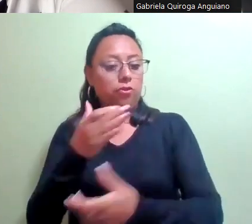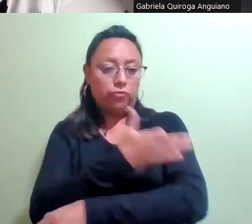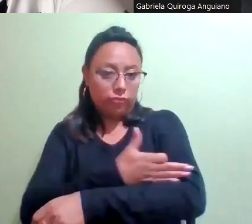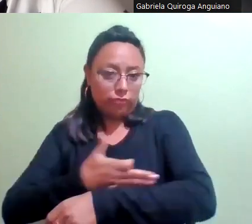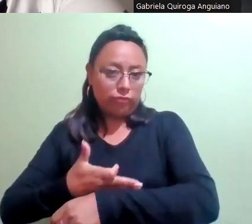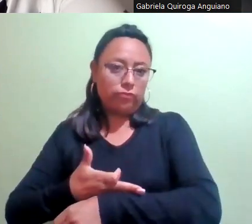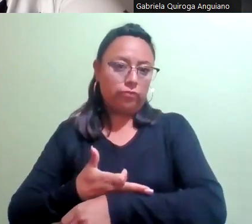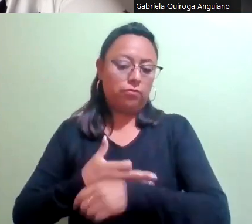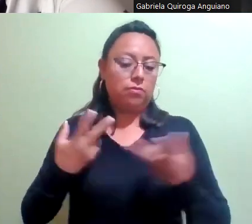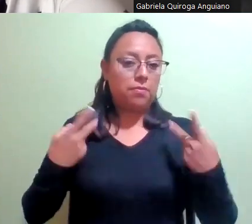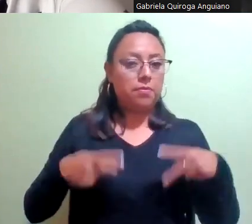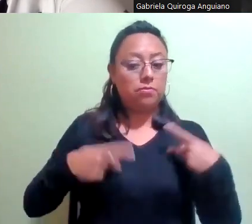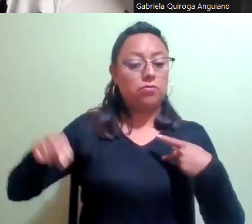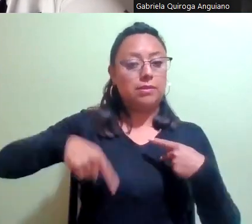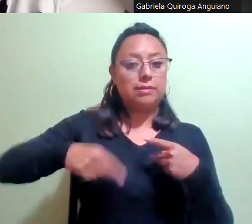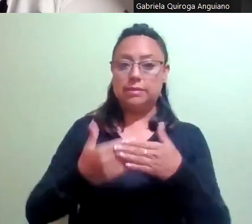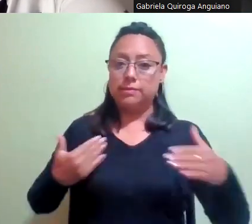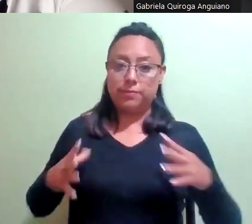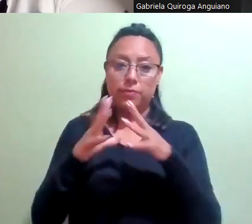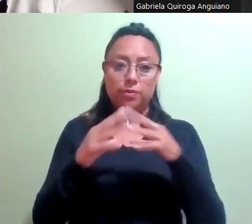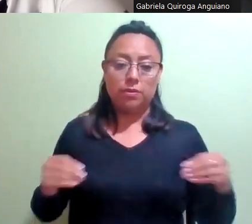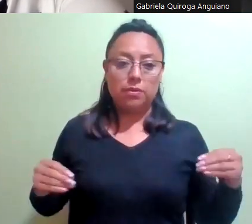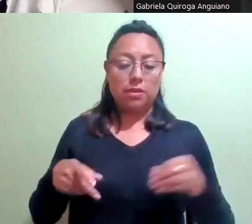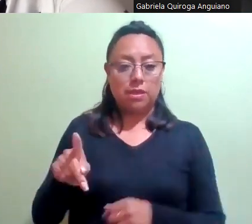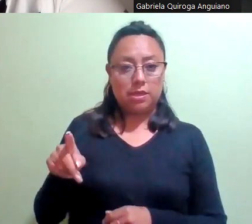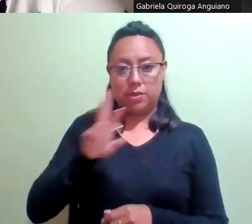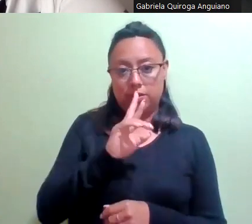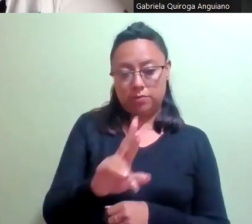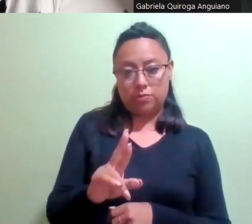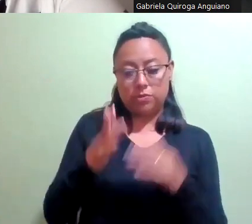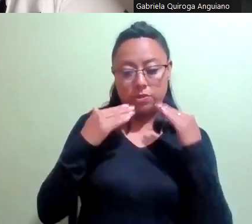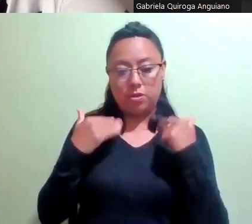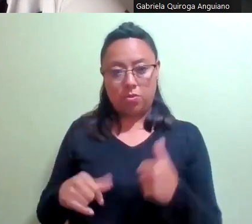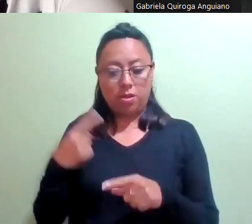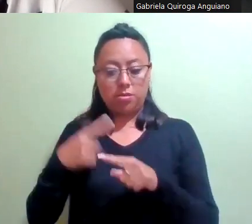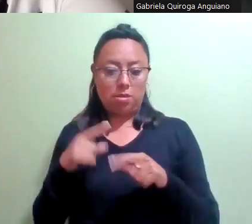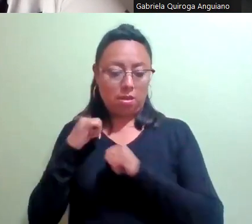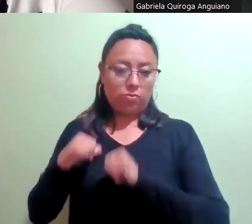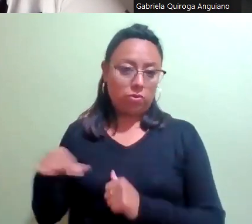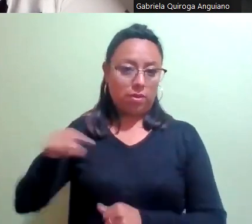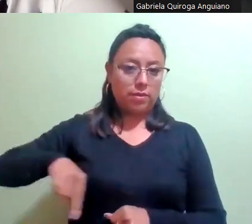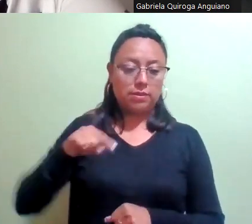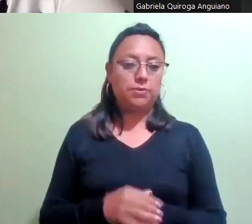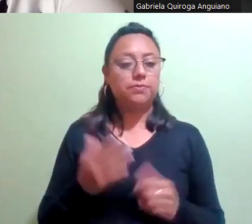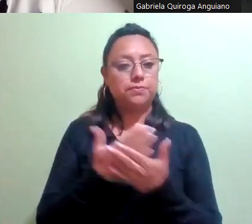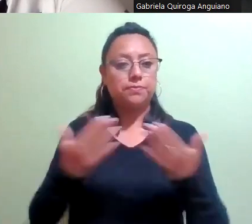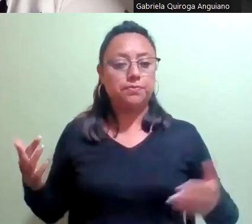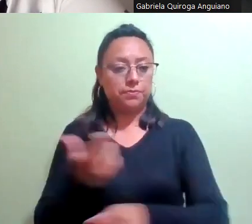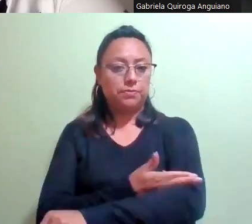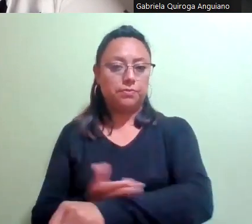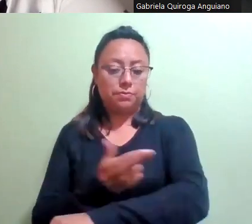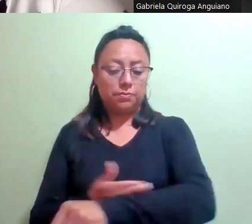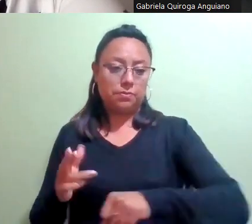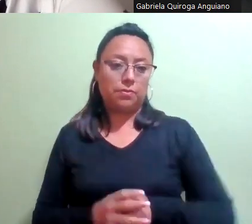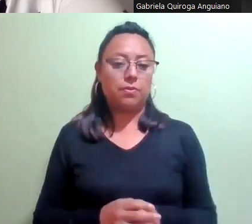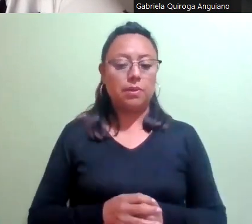de personas desaparecidas que no han tenido respuesta por parte de las autoridades. A partir de la organización de una comitiva de